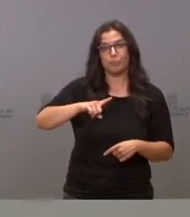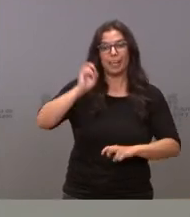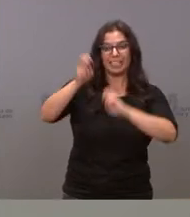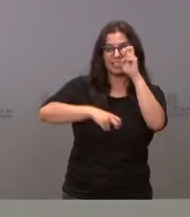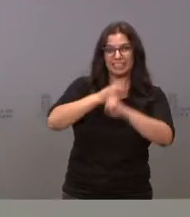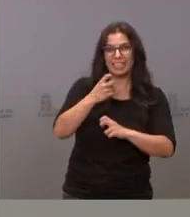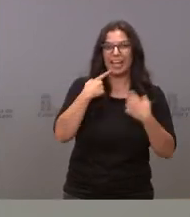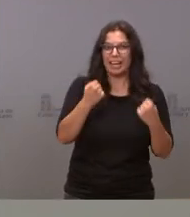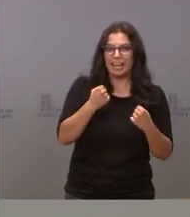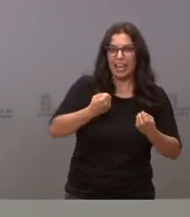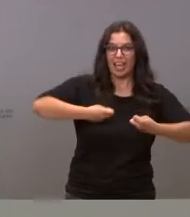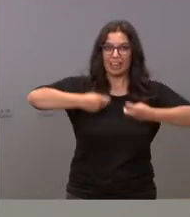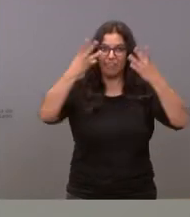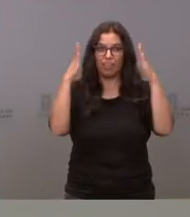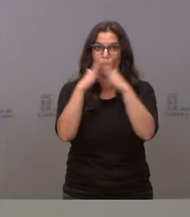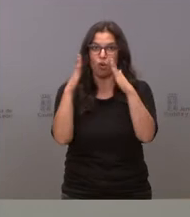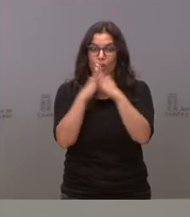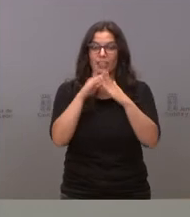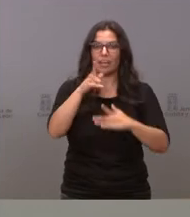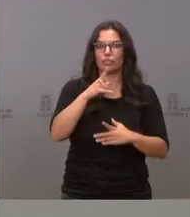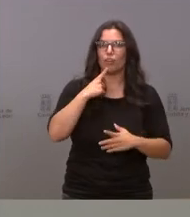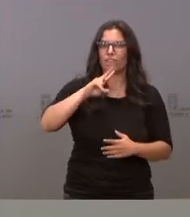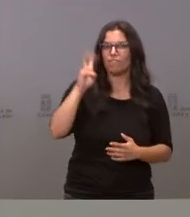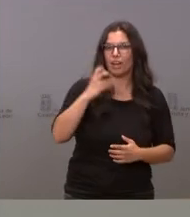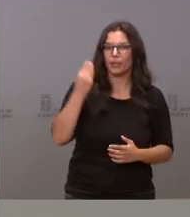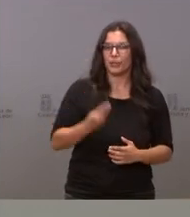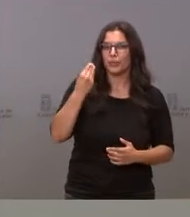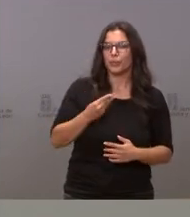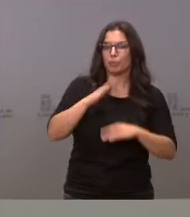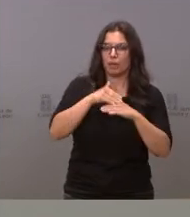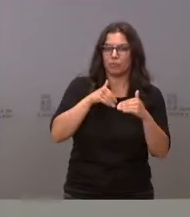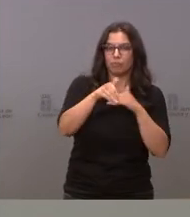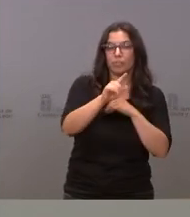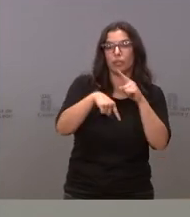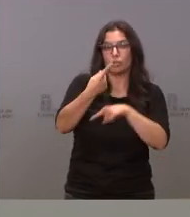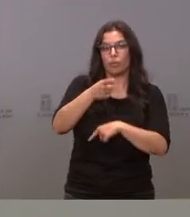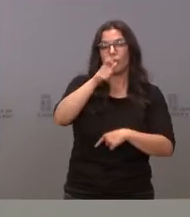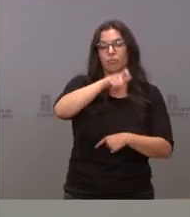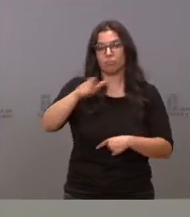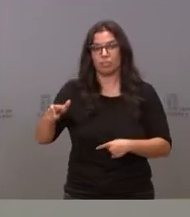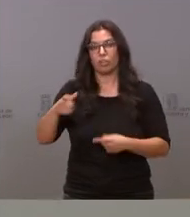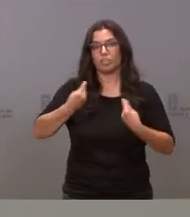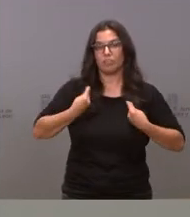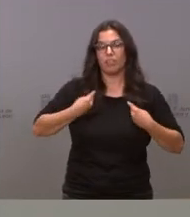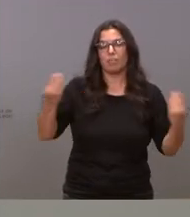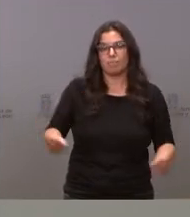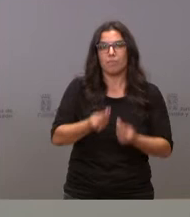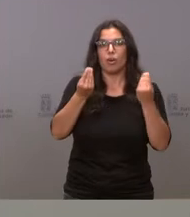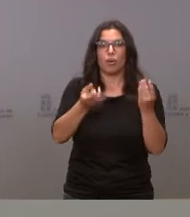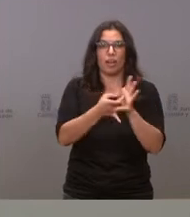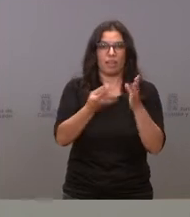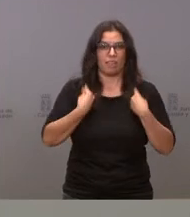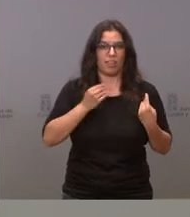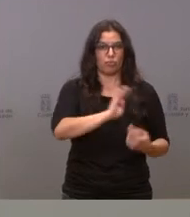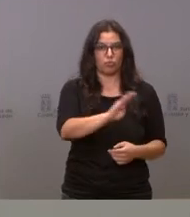energética de edificios y viviendas en nuestras ciudades y pueblos y, en consecuencia, en las personas que allí residen, mejorando su calidad